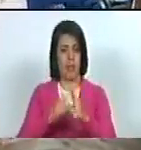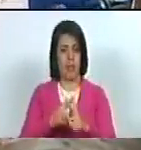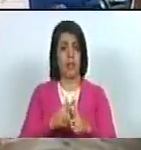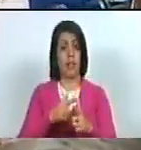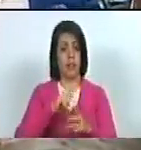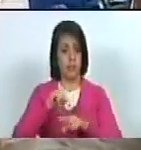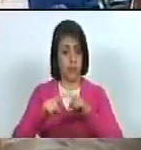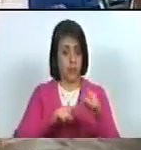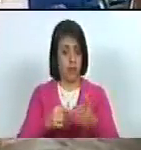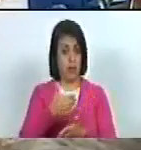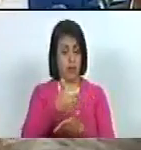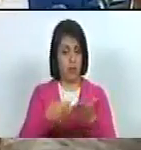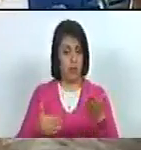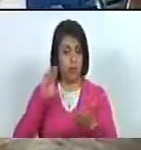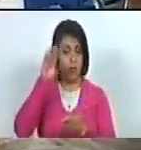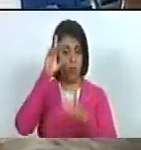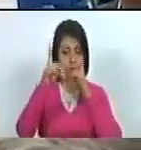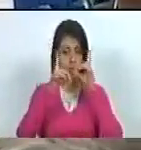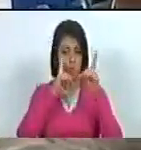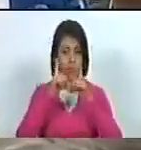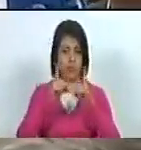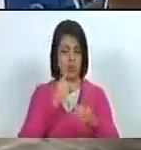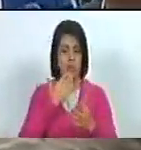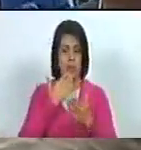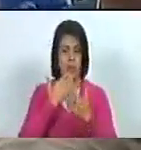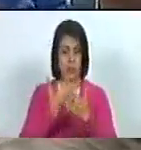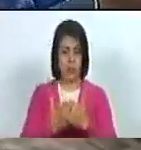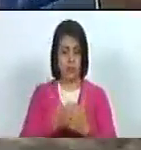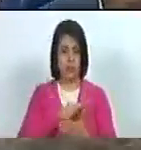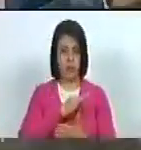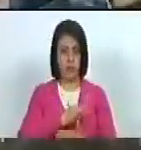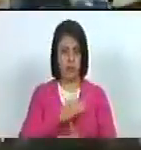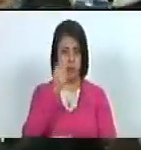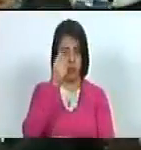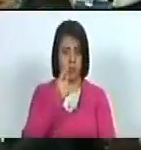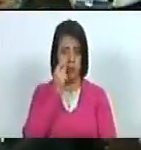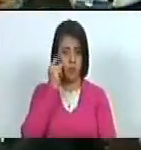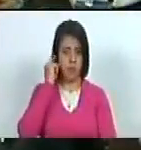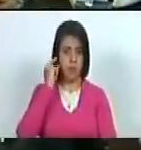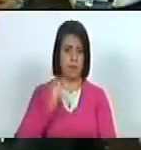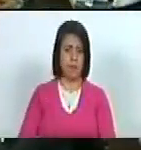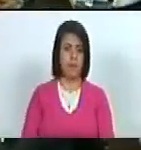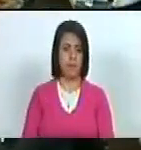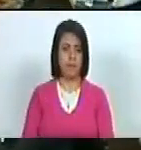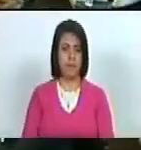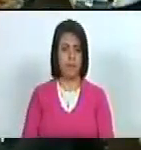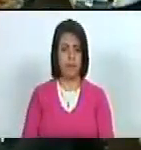moción de orden para futuros debates. Muchas gracias, señores diputados, señoras diputadas.